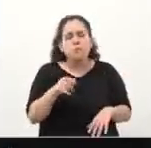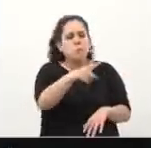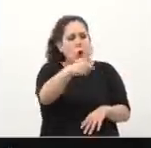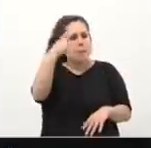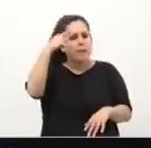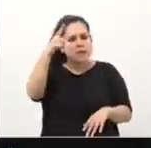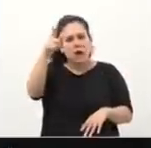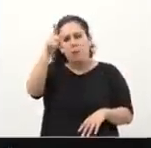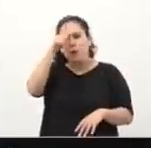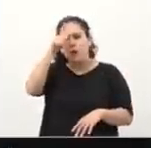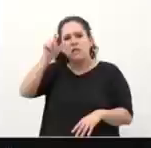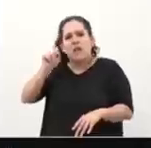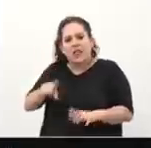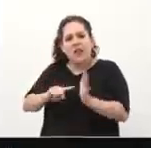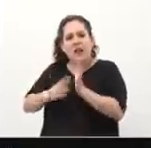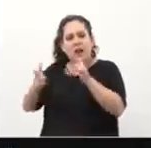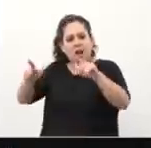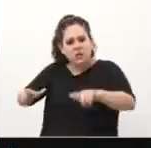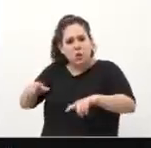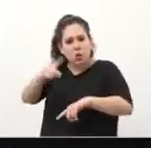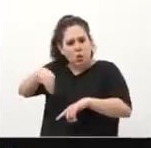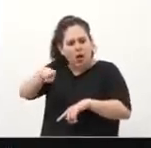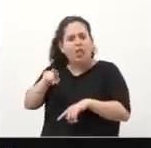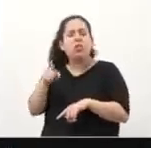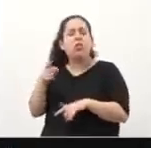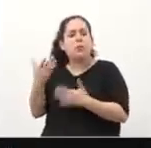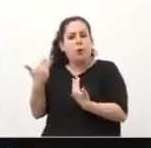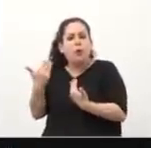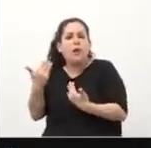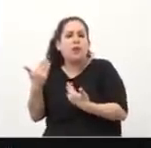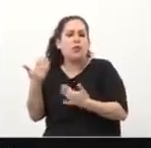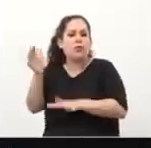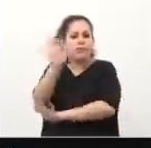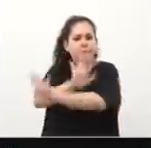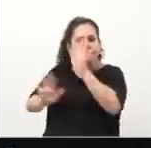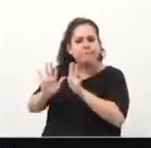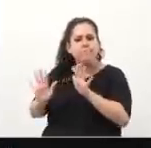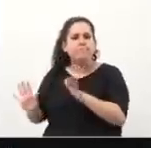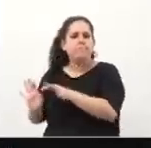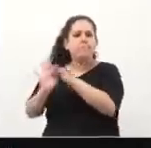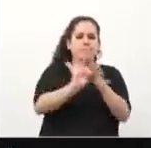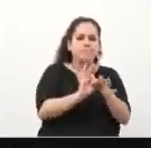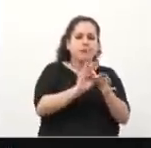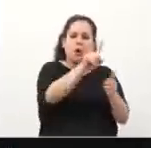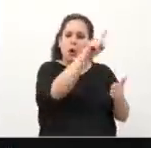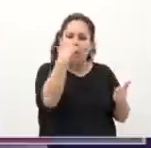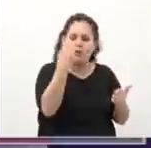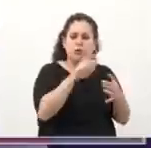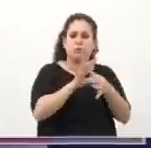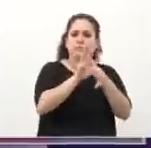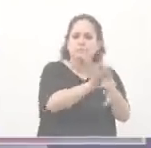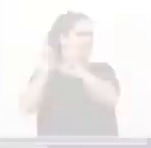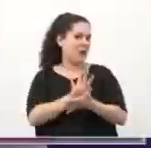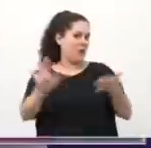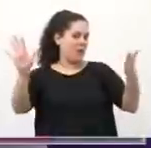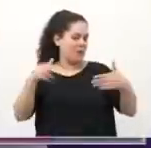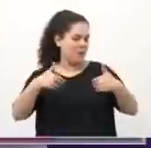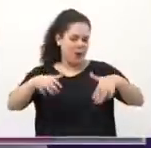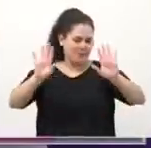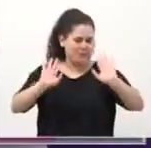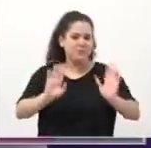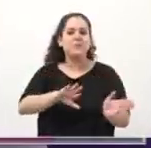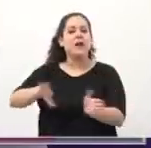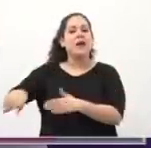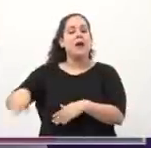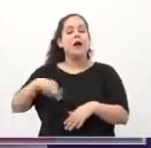de la ciudad y habiendo podido crearla y habiendo inclusive podido trabajar en coordinación con la provincia y con la Nación, esto no se pudo resolver? Matías,